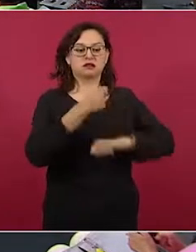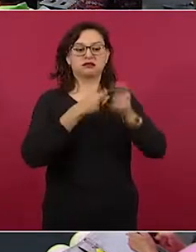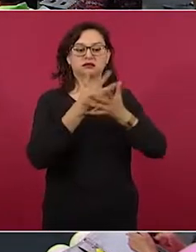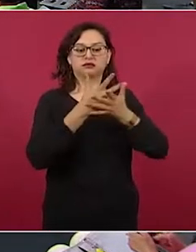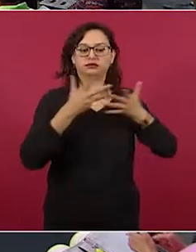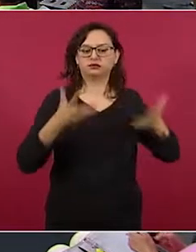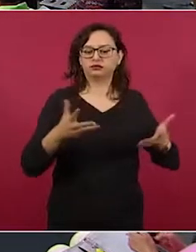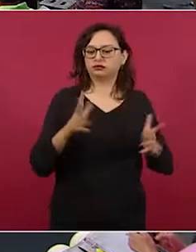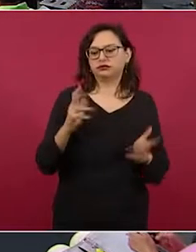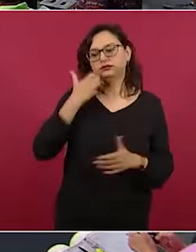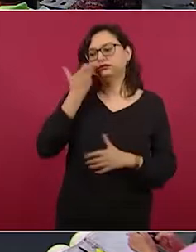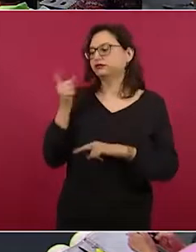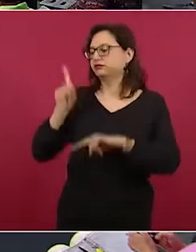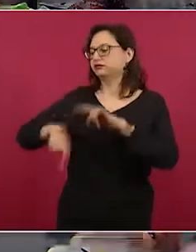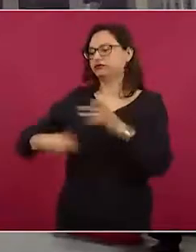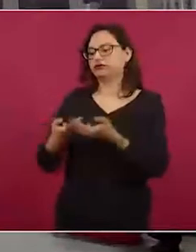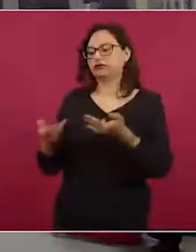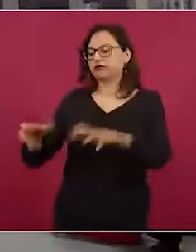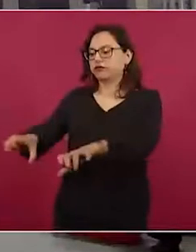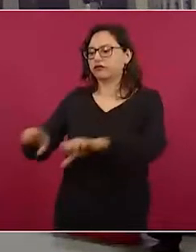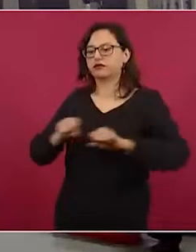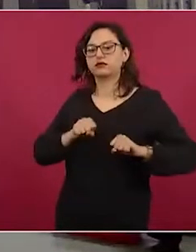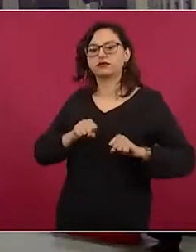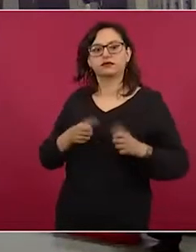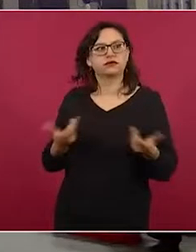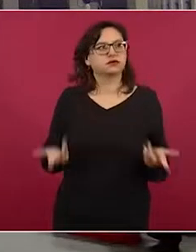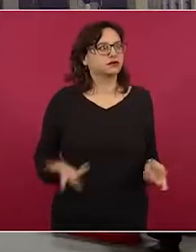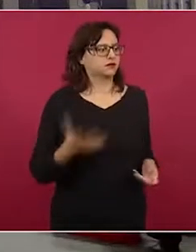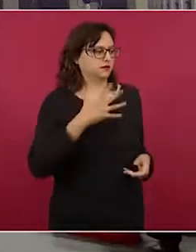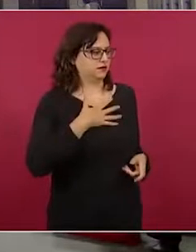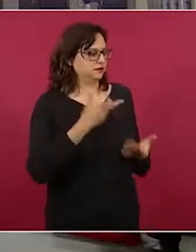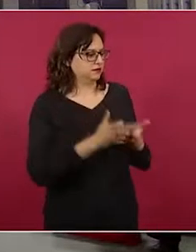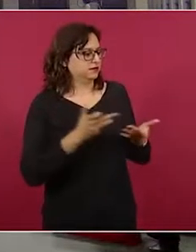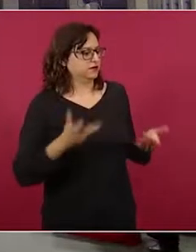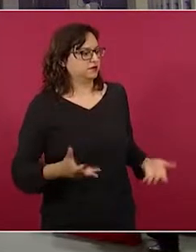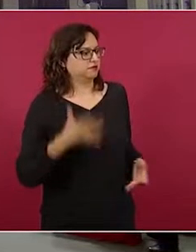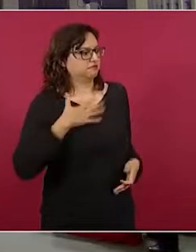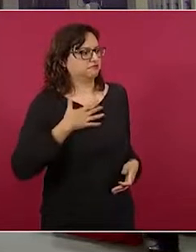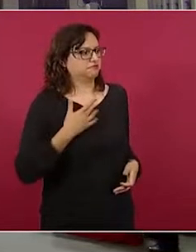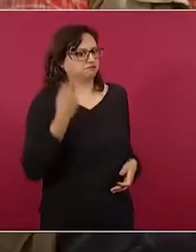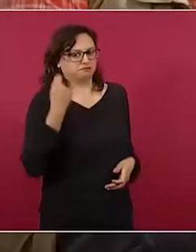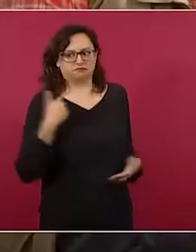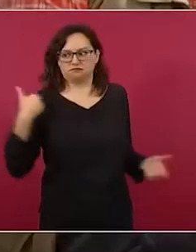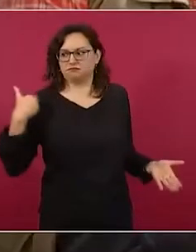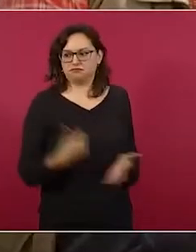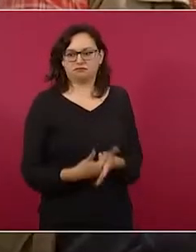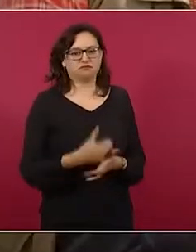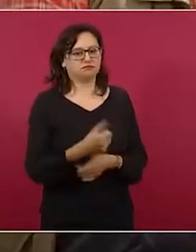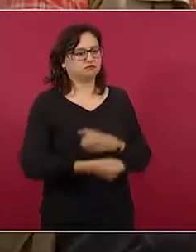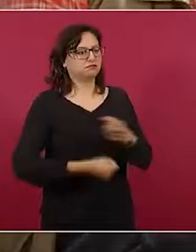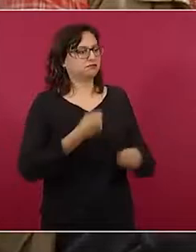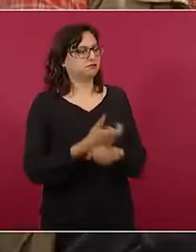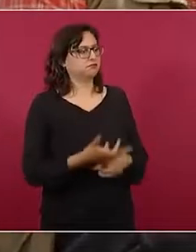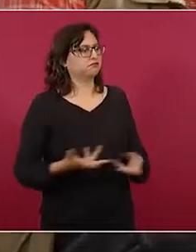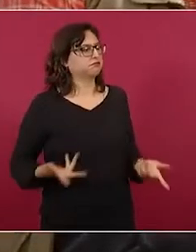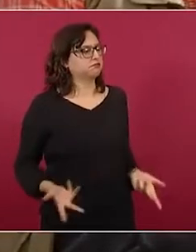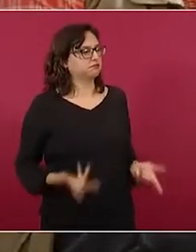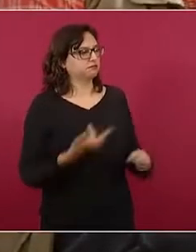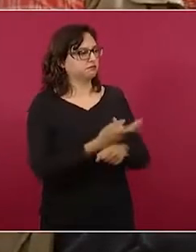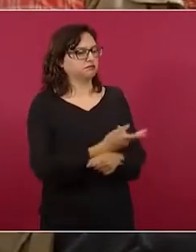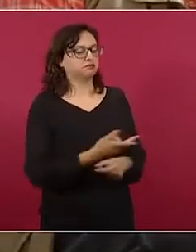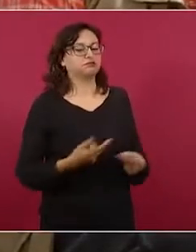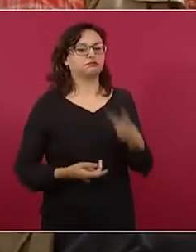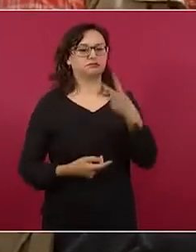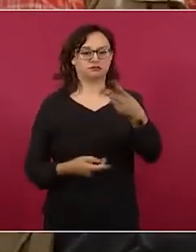de sus ahorros de toda la vida de estas personas jubiladas ya, que le están pidiendo su apoyo. Esos dos temas, señor presidente, específicamente el tema